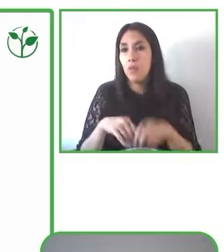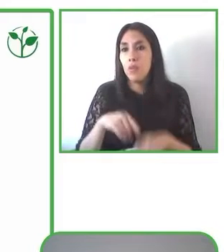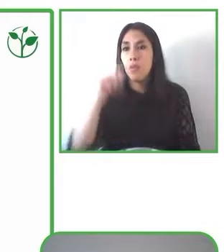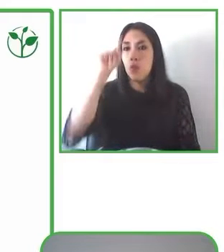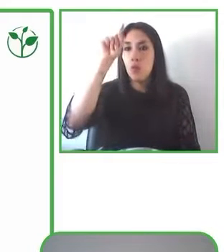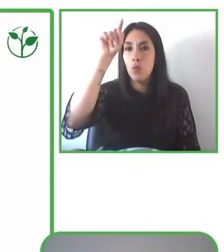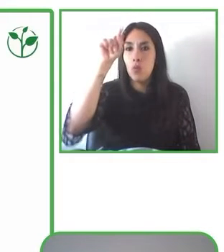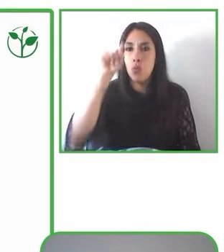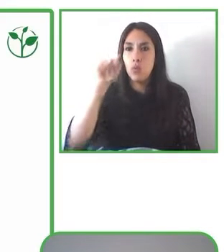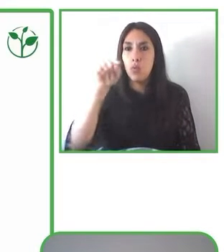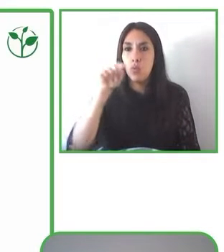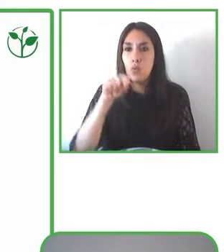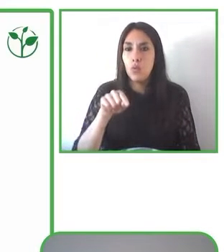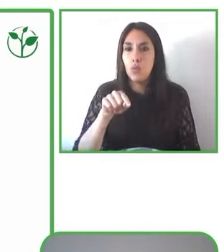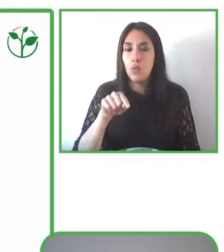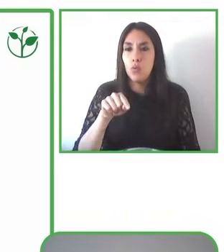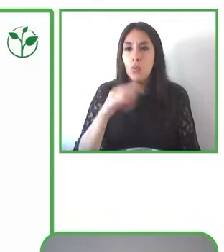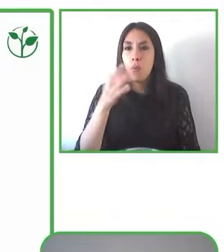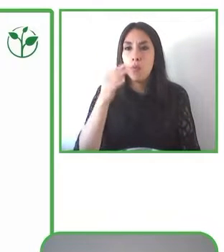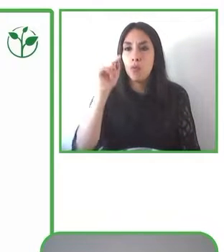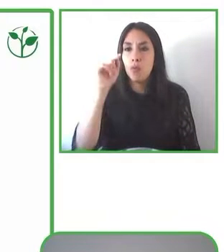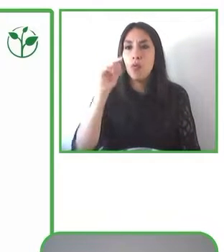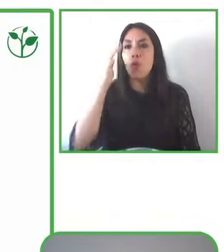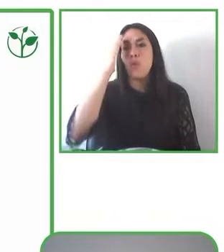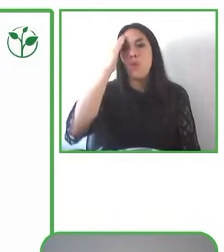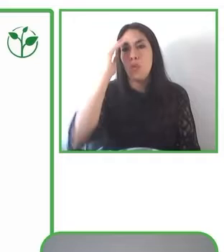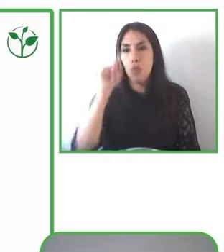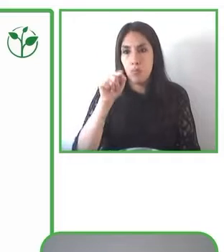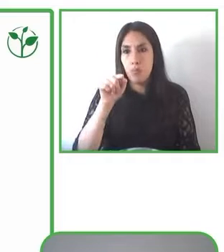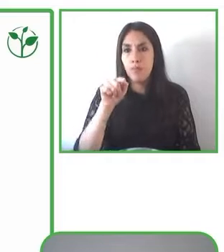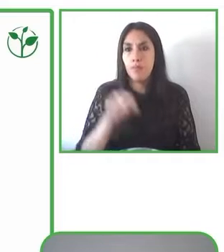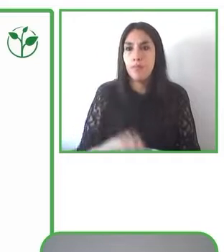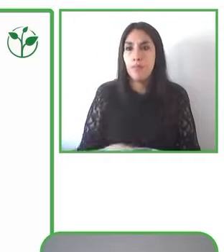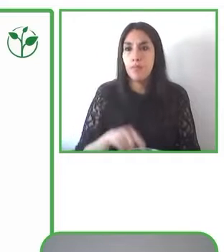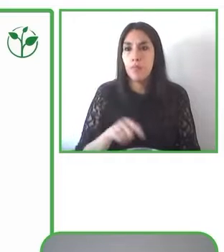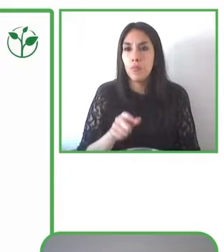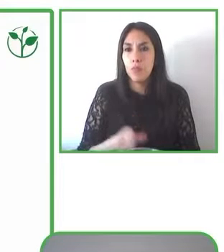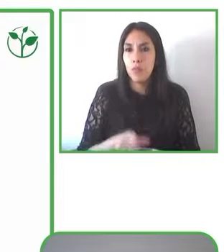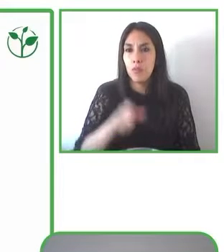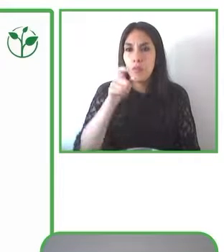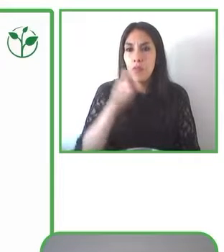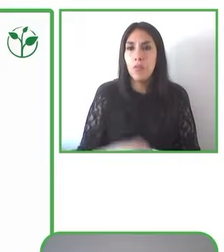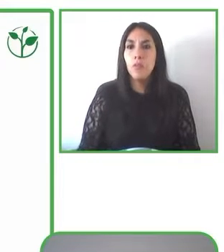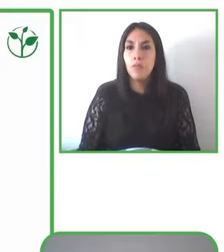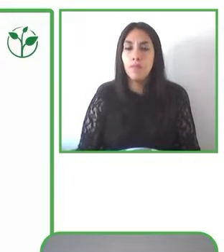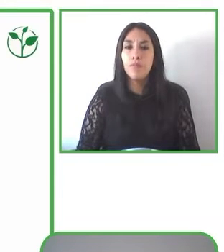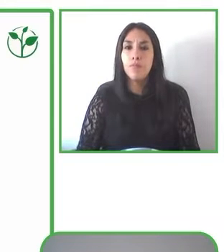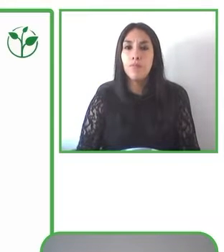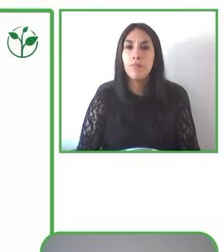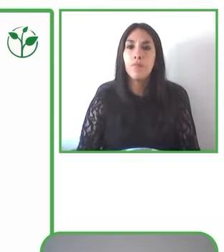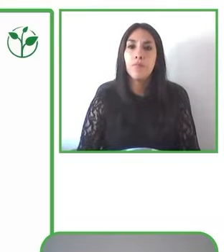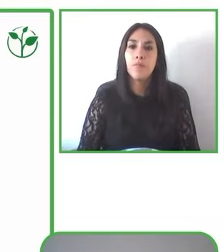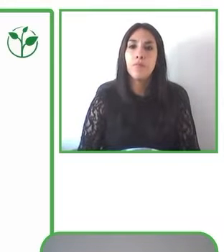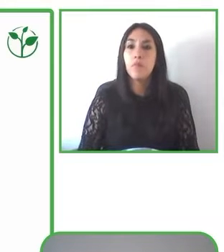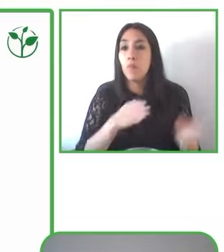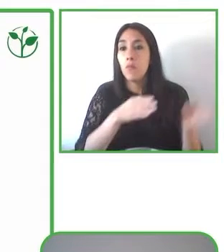entregan accesibilidad cognitiva. Y a la derecha hay una imagen de las puertas de un